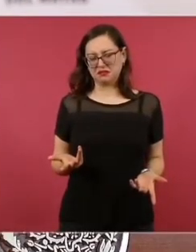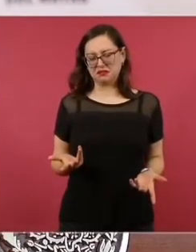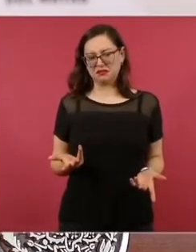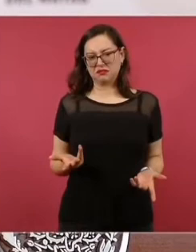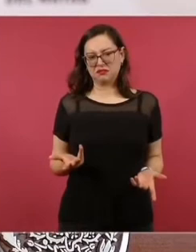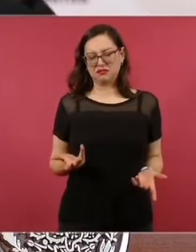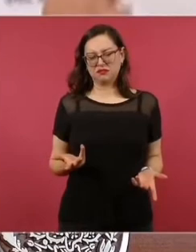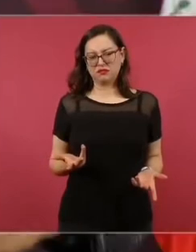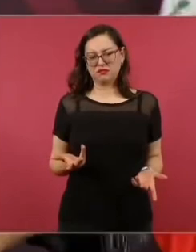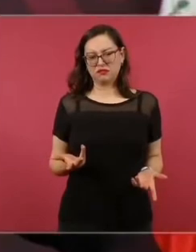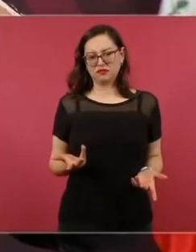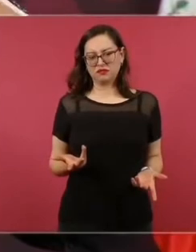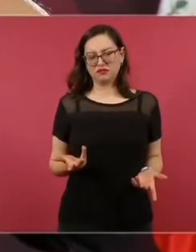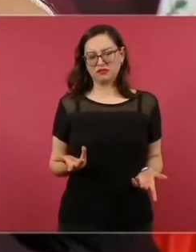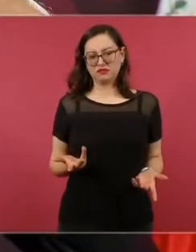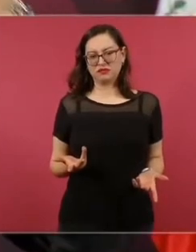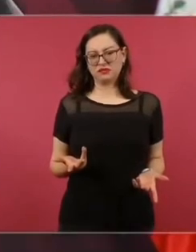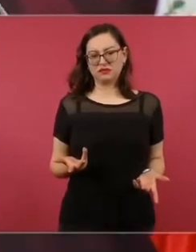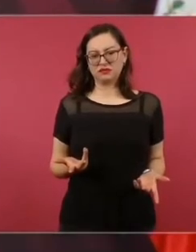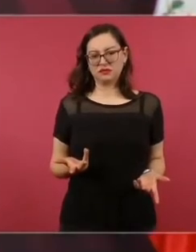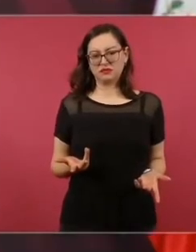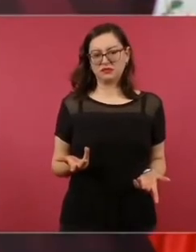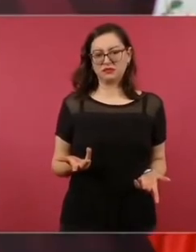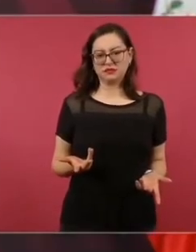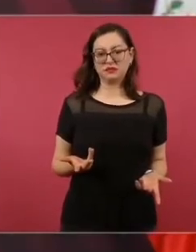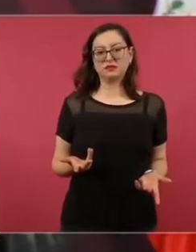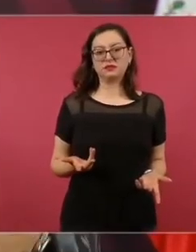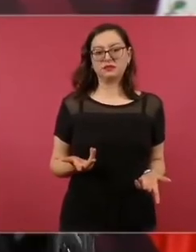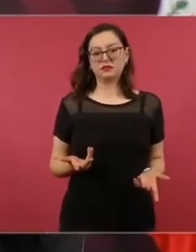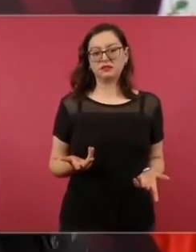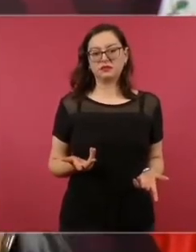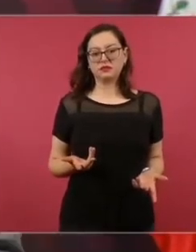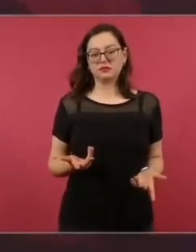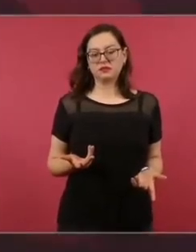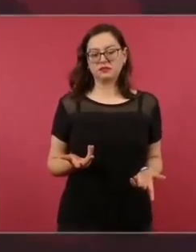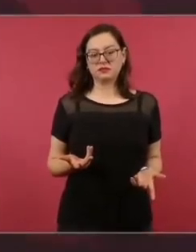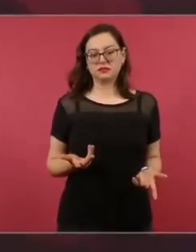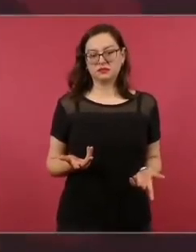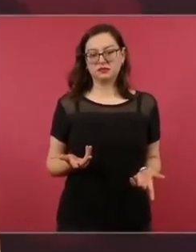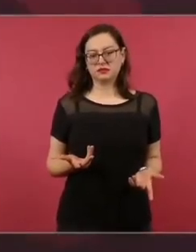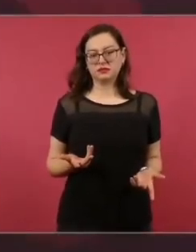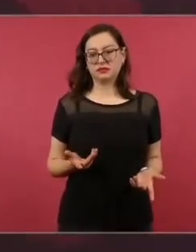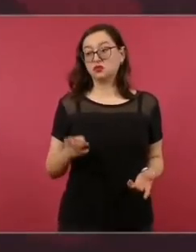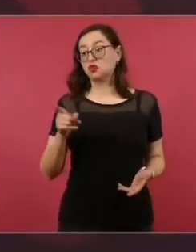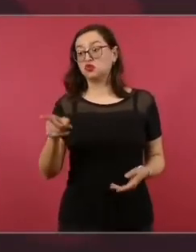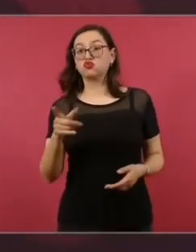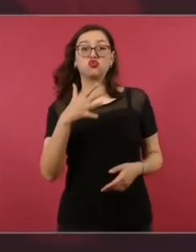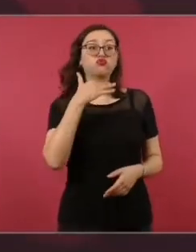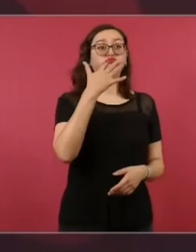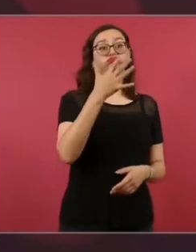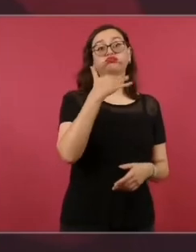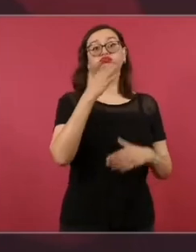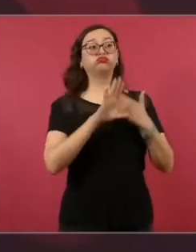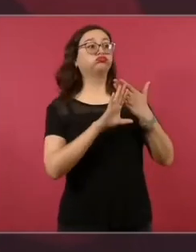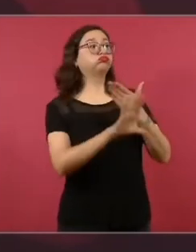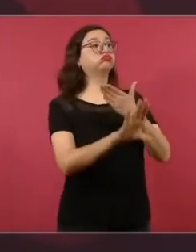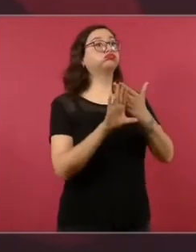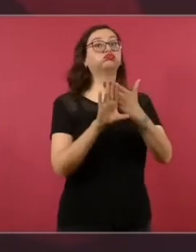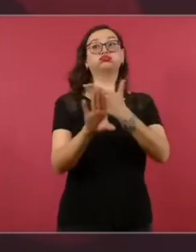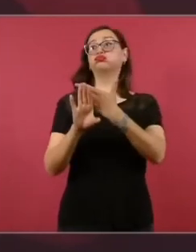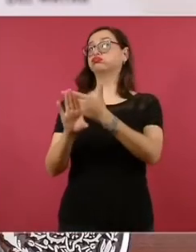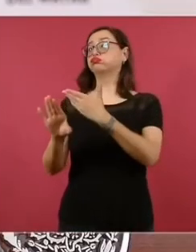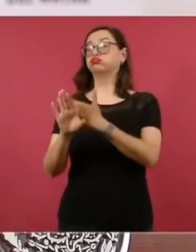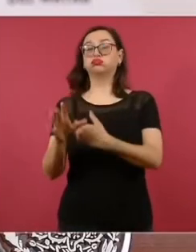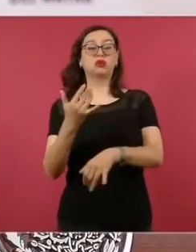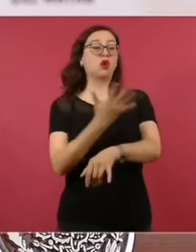¿cómo te atreves a simular que combates la corrupción y estás a favor de la